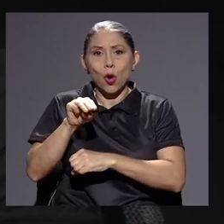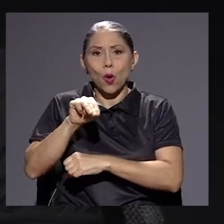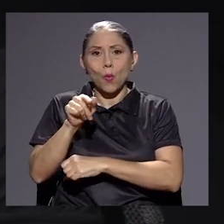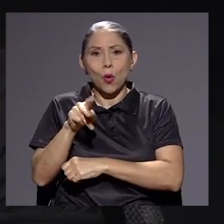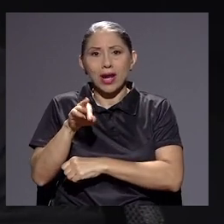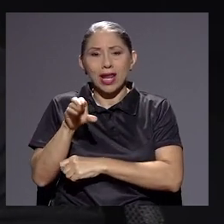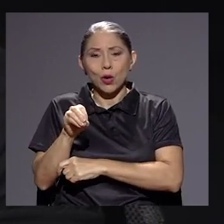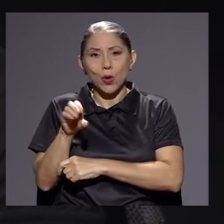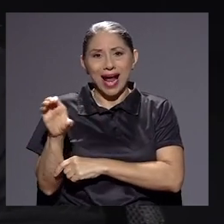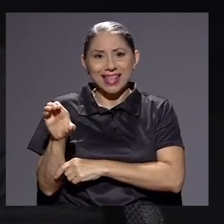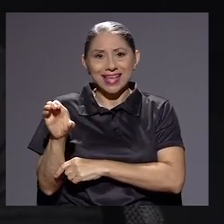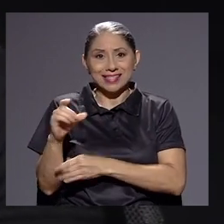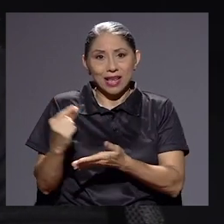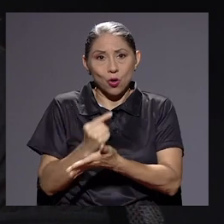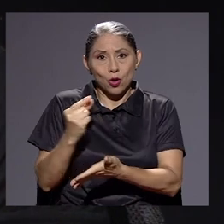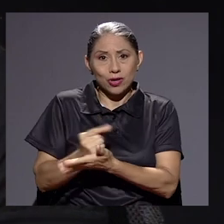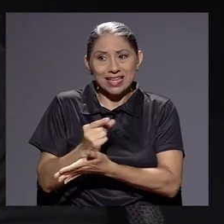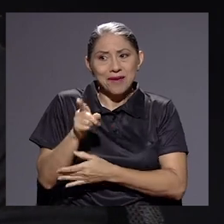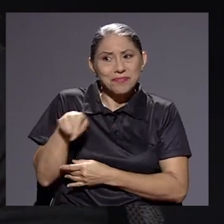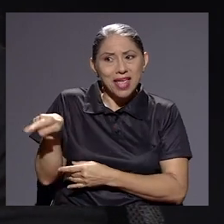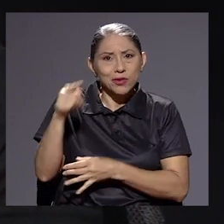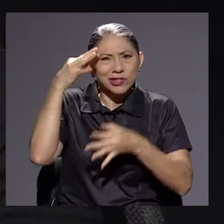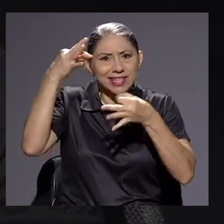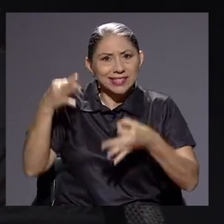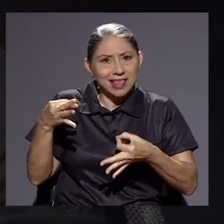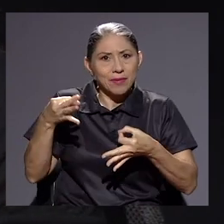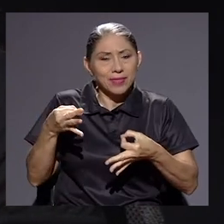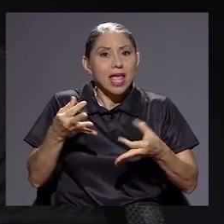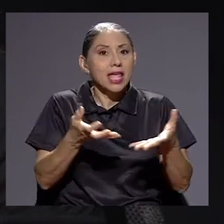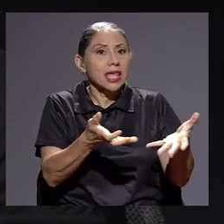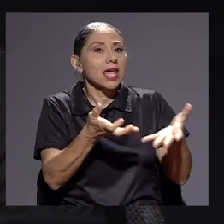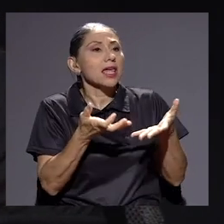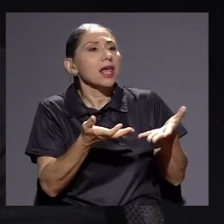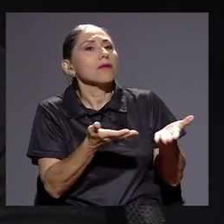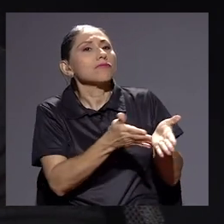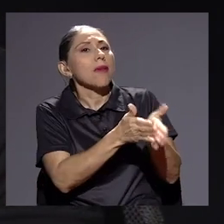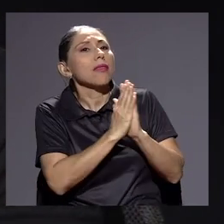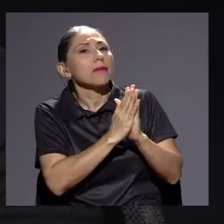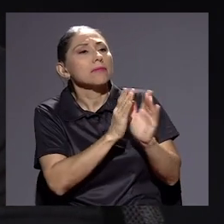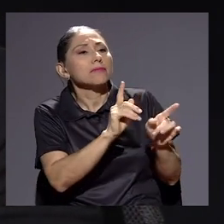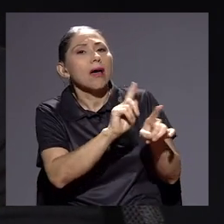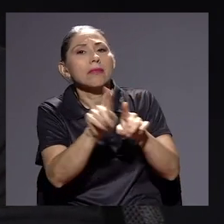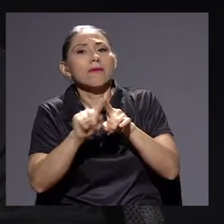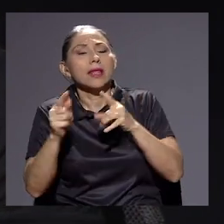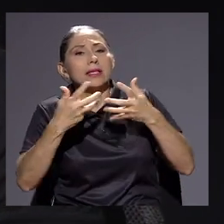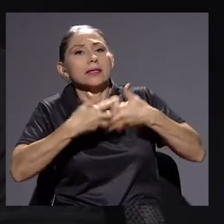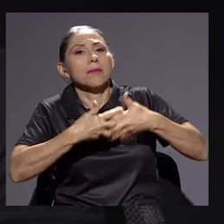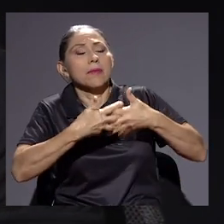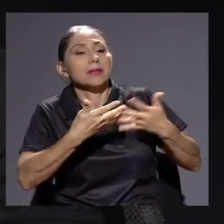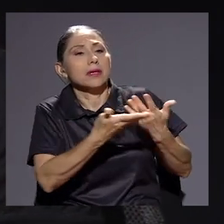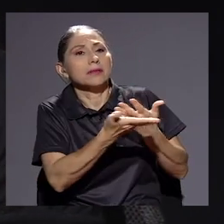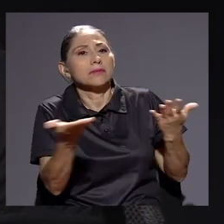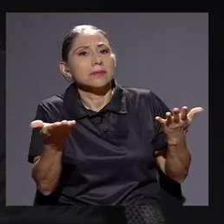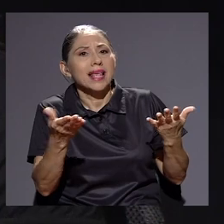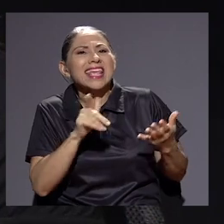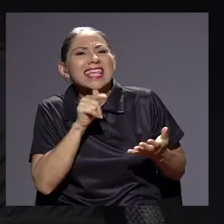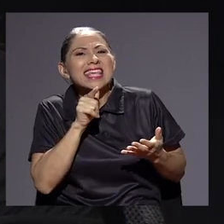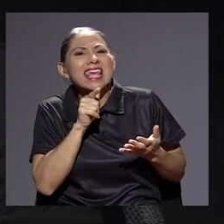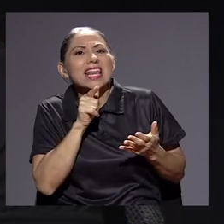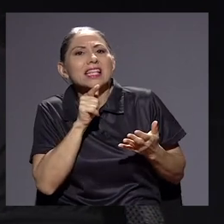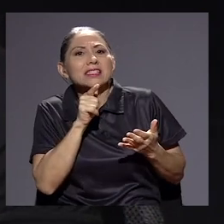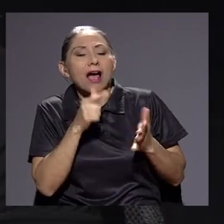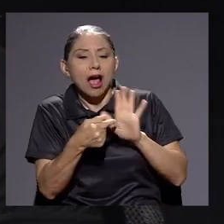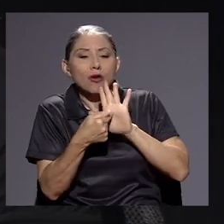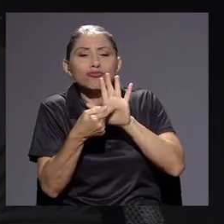en Goicochea deciden que quieren solicitar a grandes contribuyentes la lista de los que han reportado cero